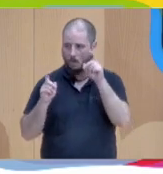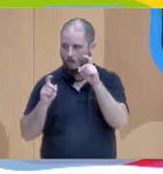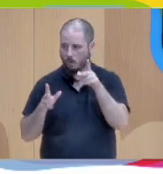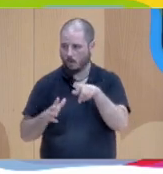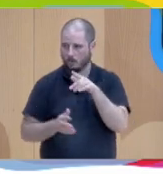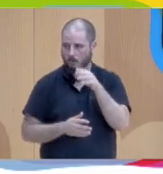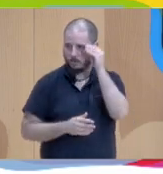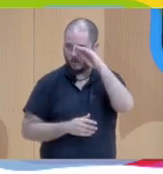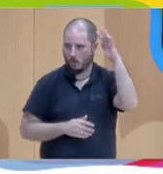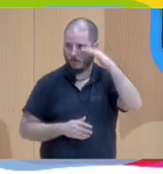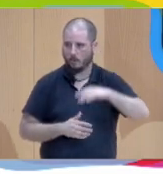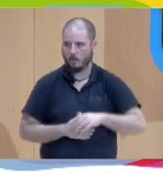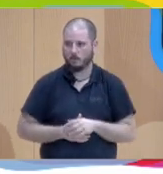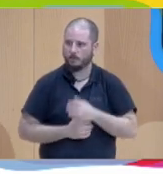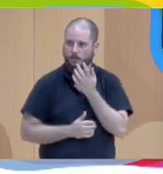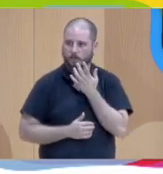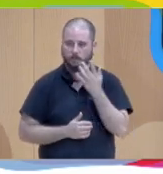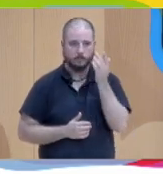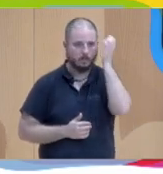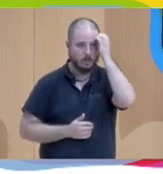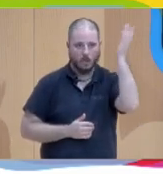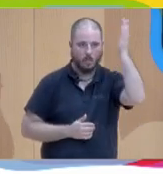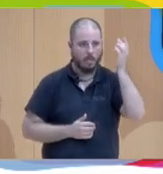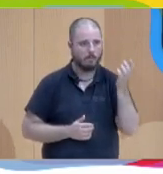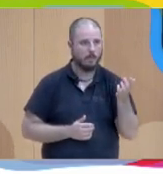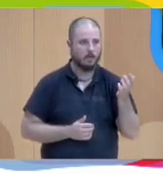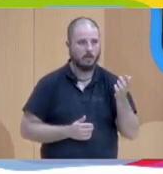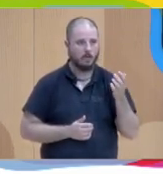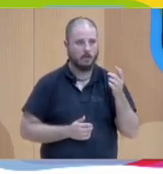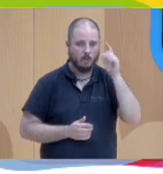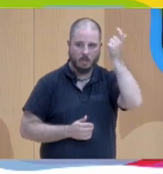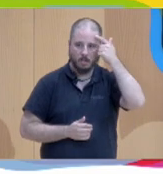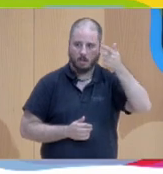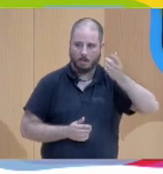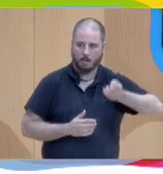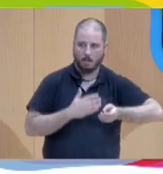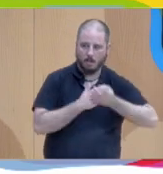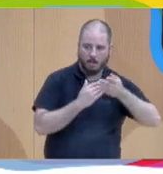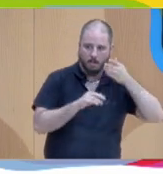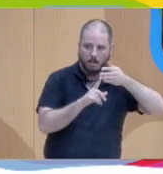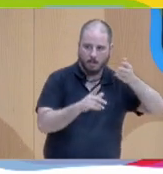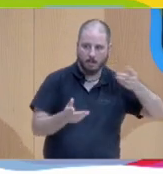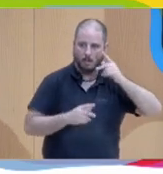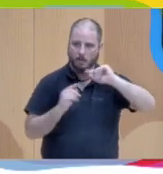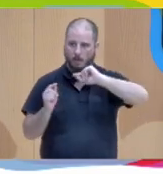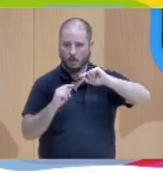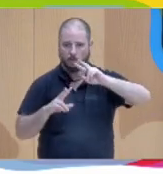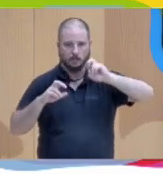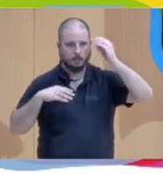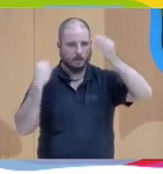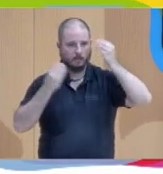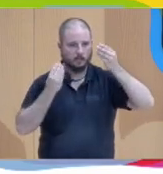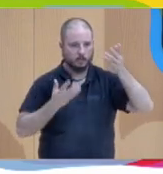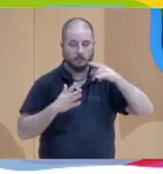conocimiento por ejemplo a la hora de abordar conceptos o de generar debates o algún tema de reflexión en el aula esta